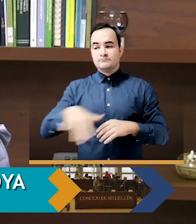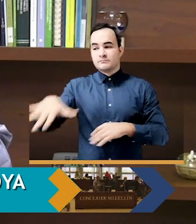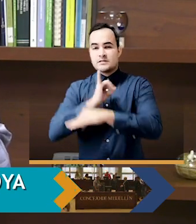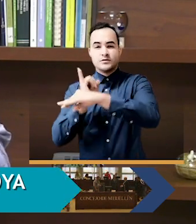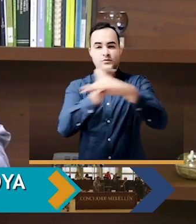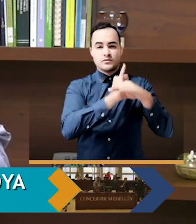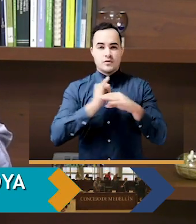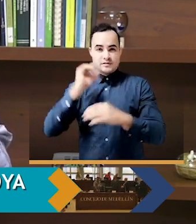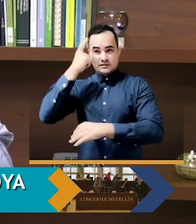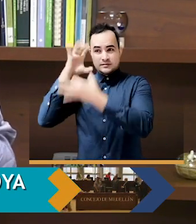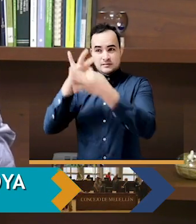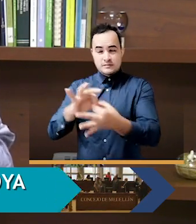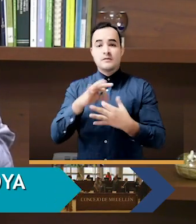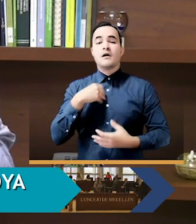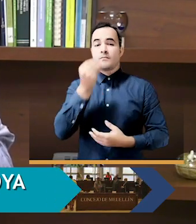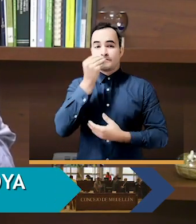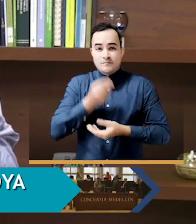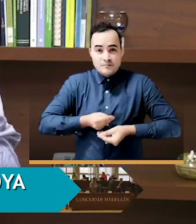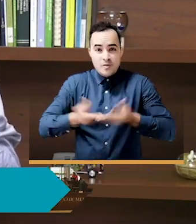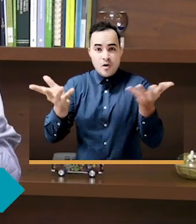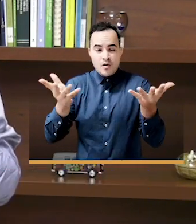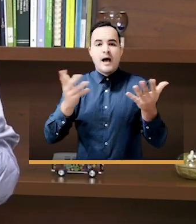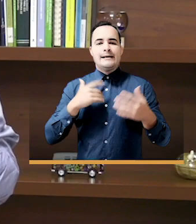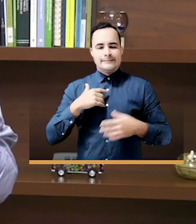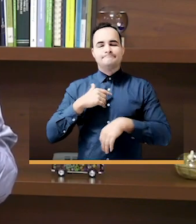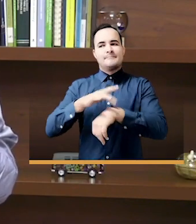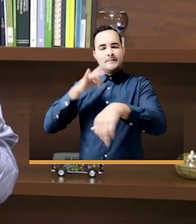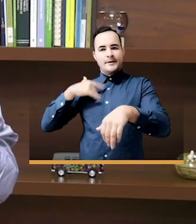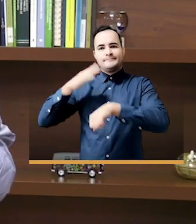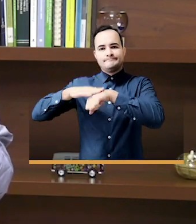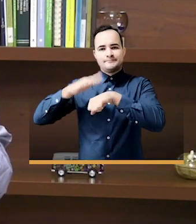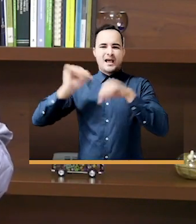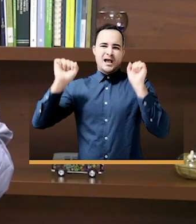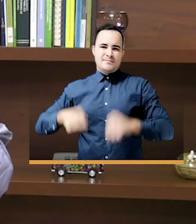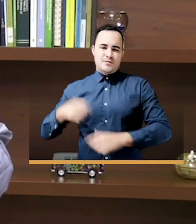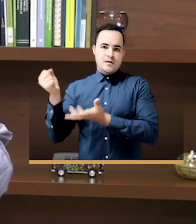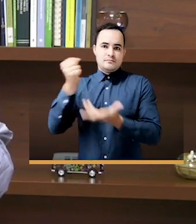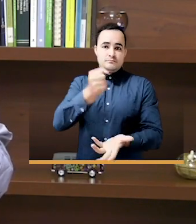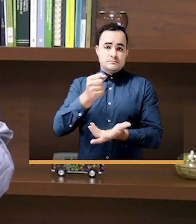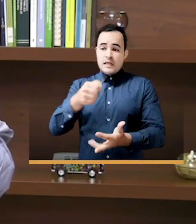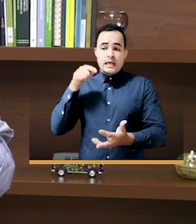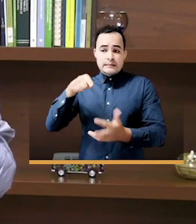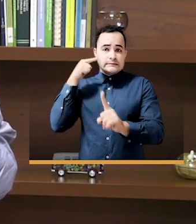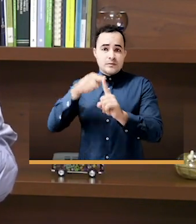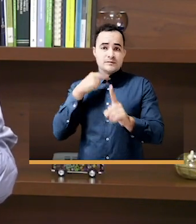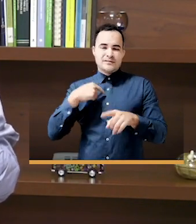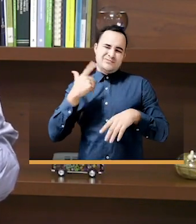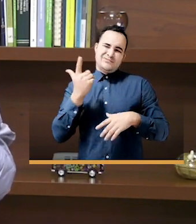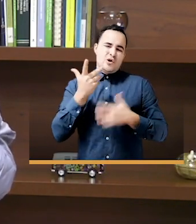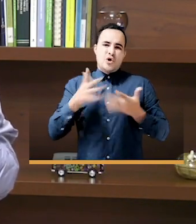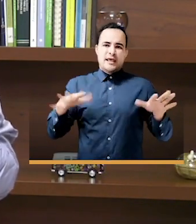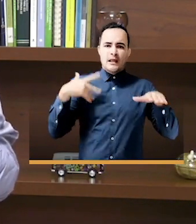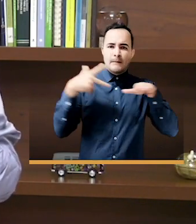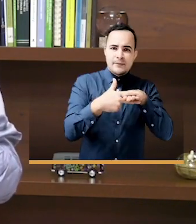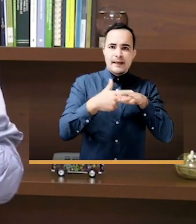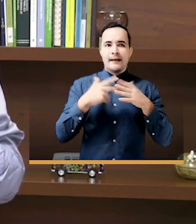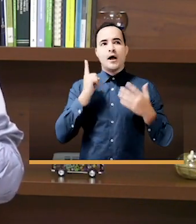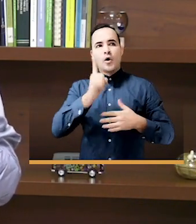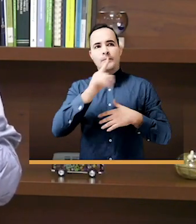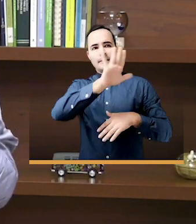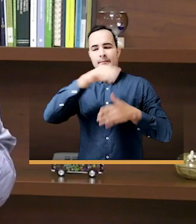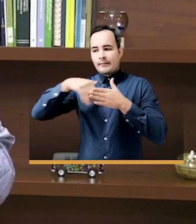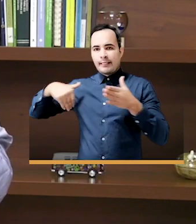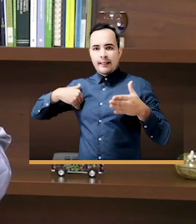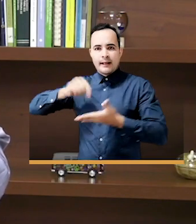en las escuelas públicas de la ciudad para tener la posibilidad de garantizar la continuidad y nunca la interrupción